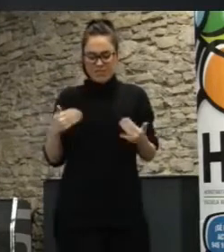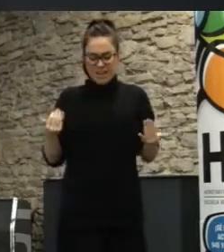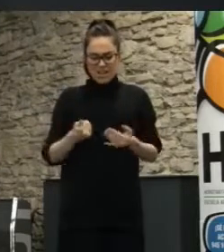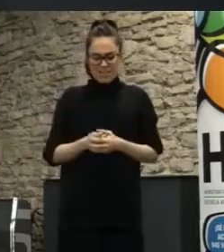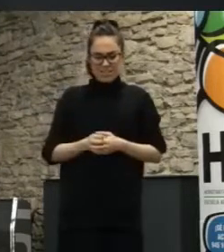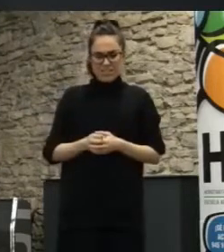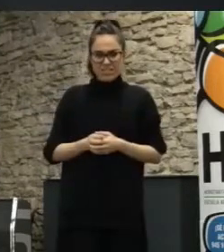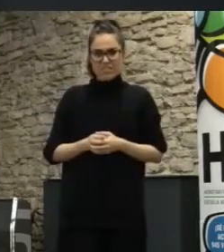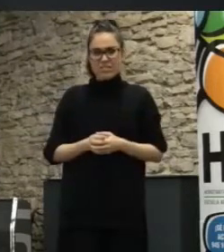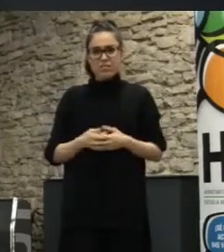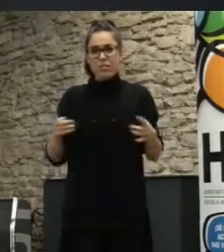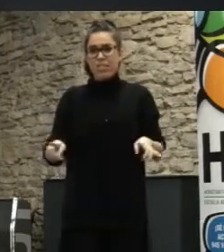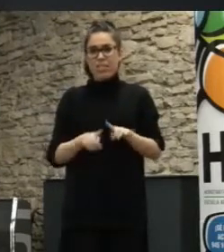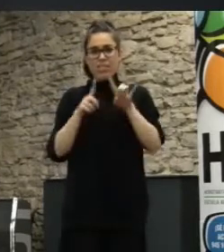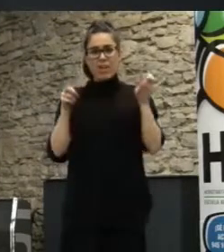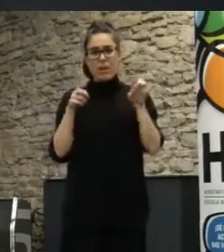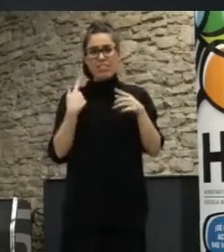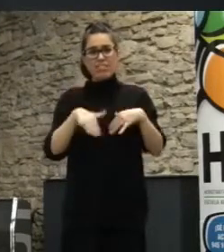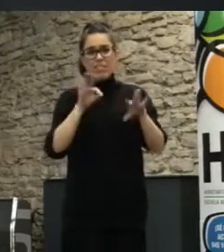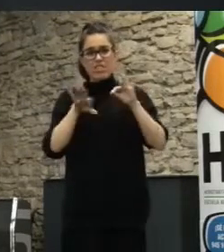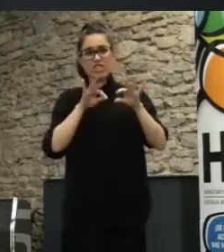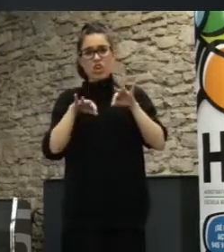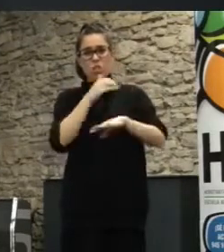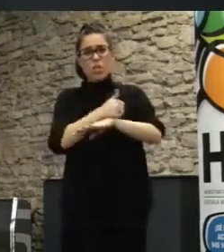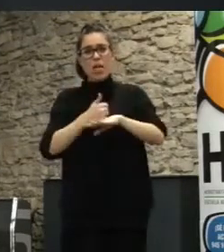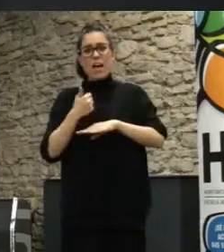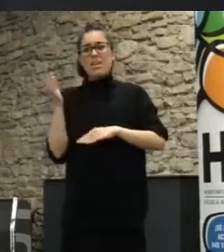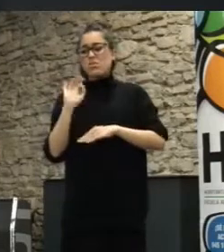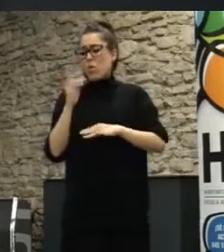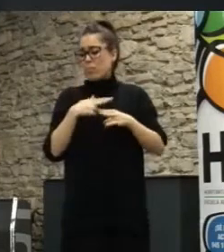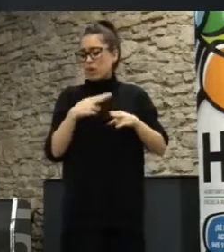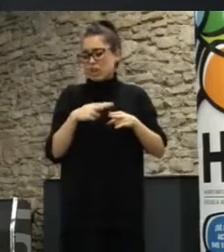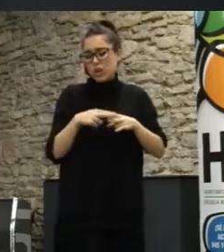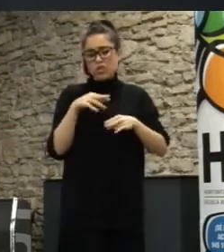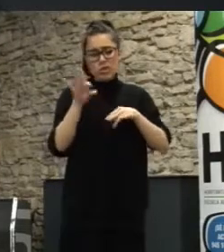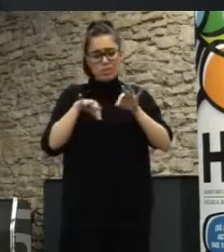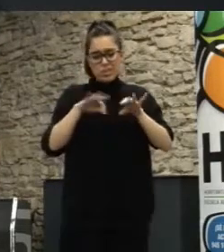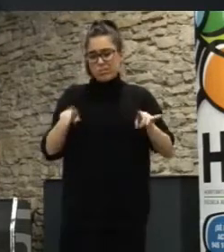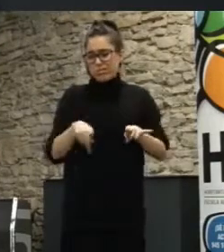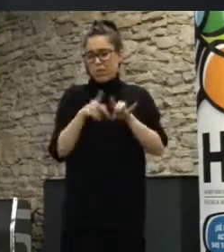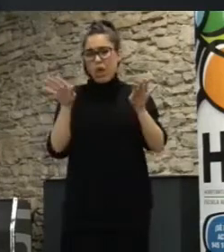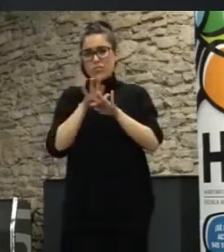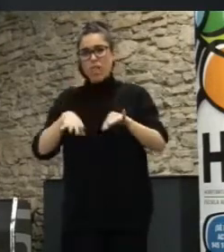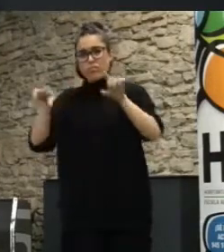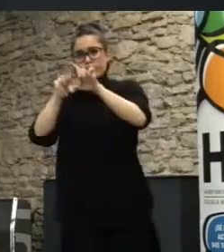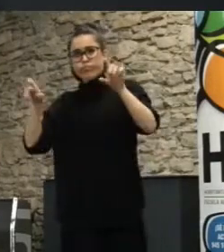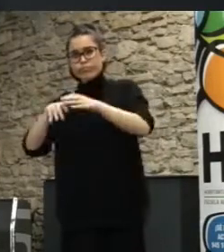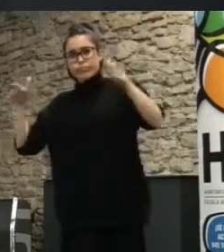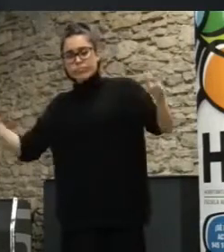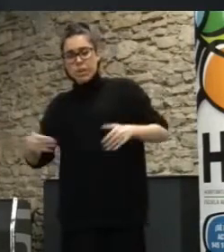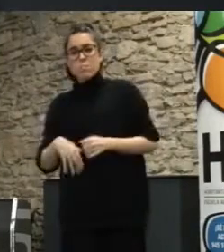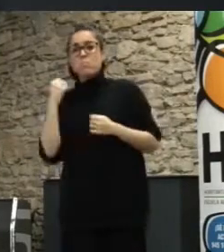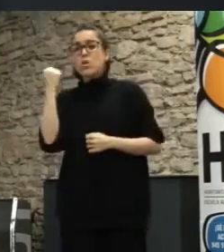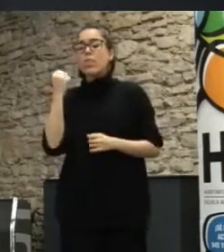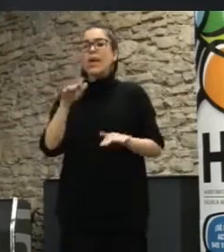encima y por el forro decisiones ciudadanas y electorales entonces bueno una intervención de contratos públicos sociales